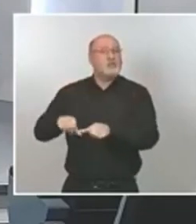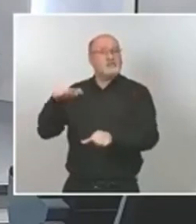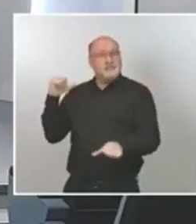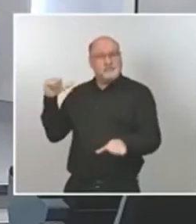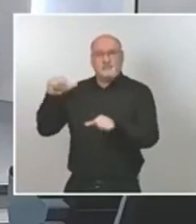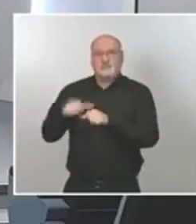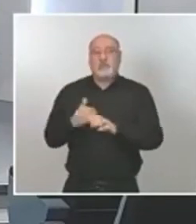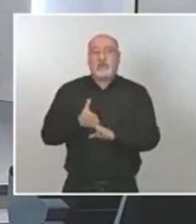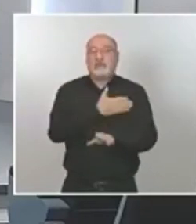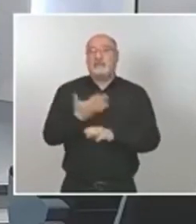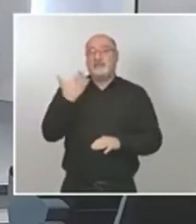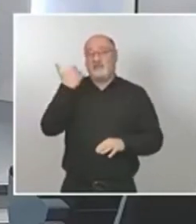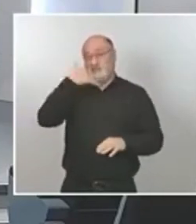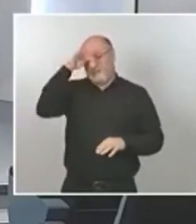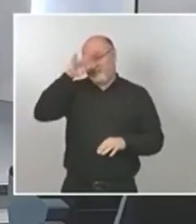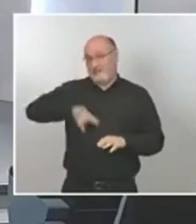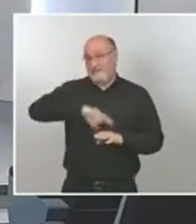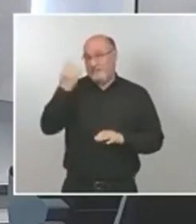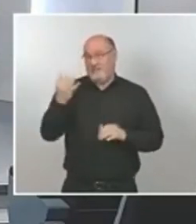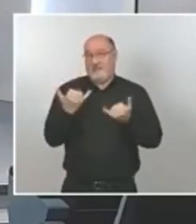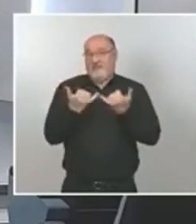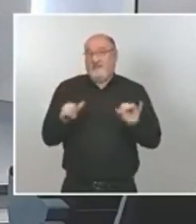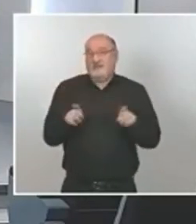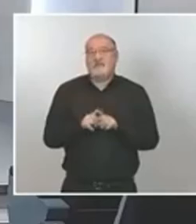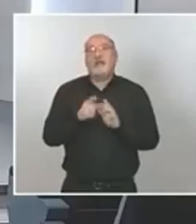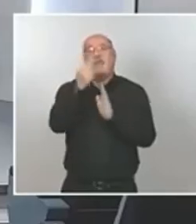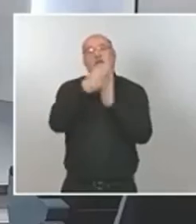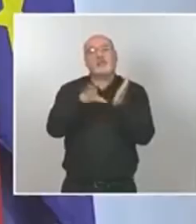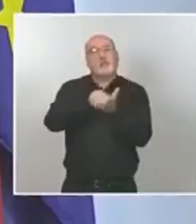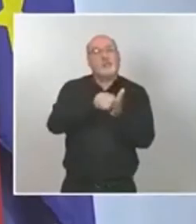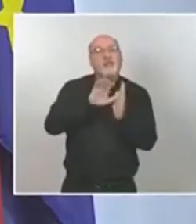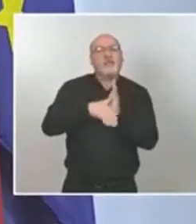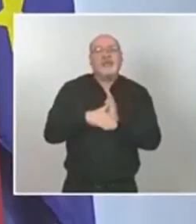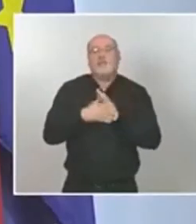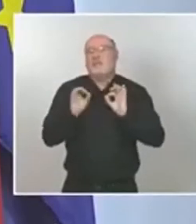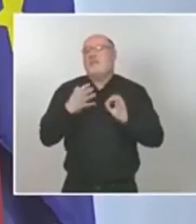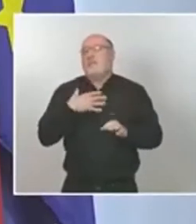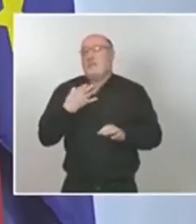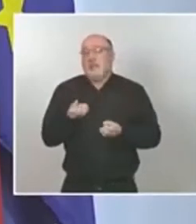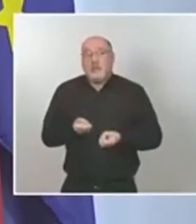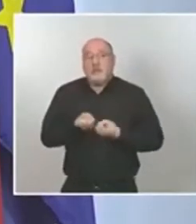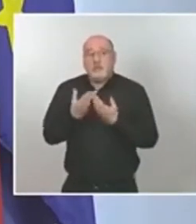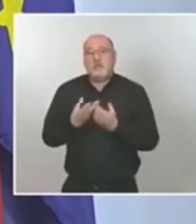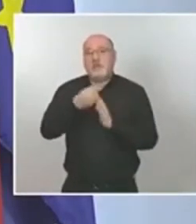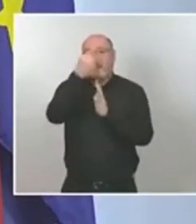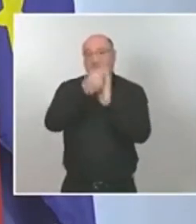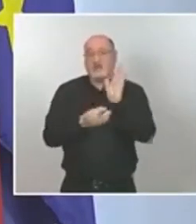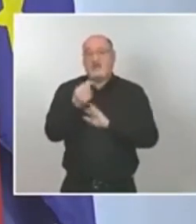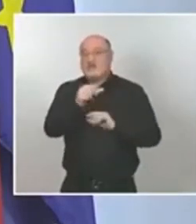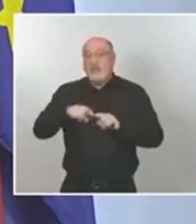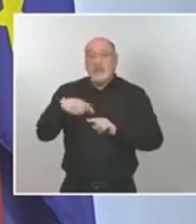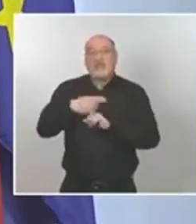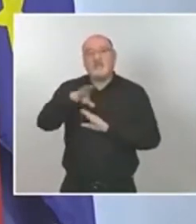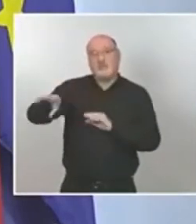festivos es posible que haya algún retraso en los datos que vamos a a darles y a lo largo de la semana vamos a